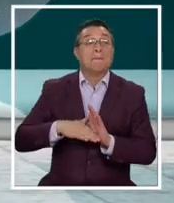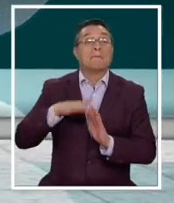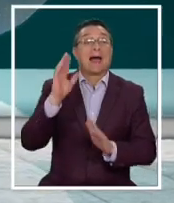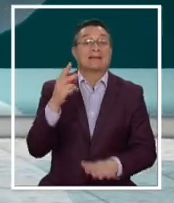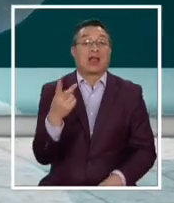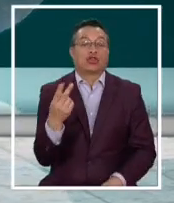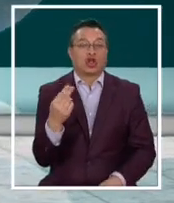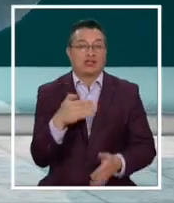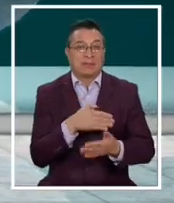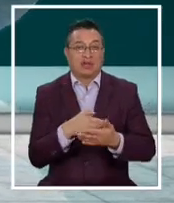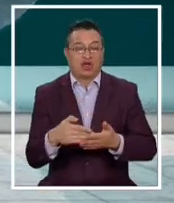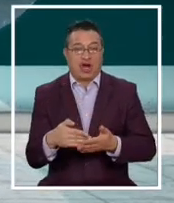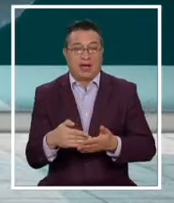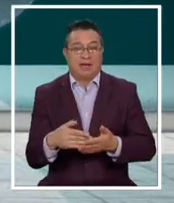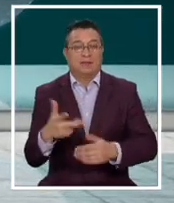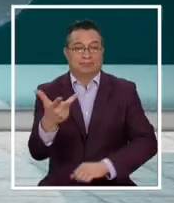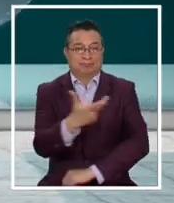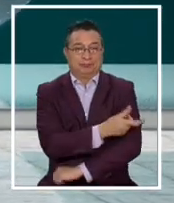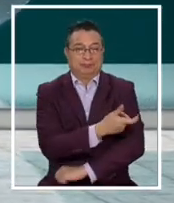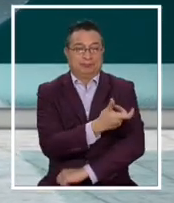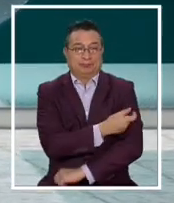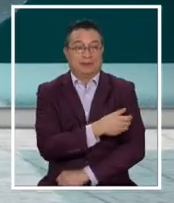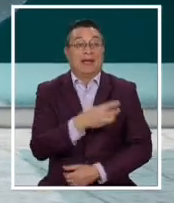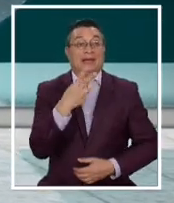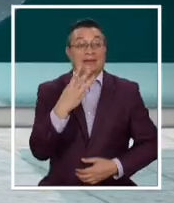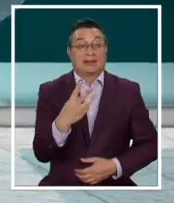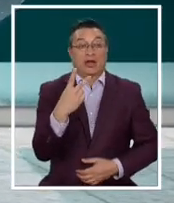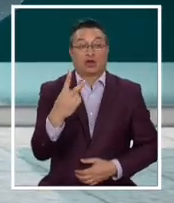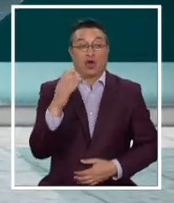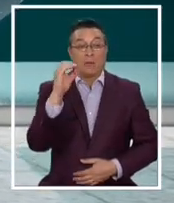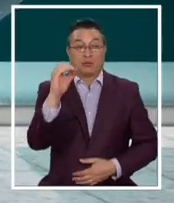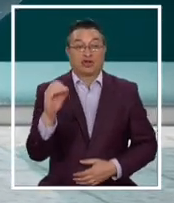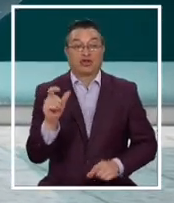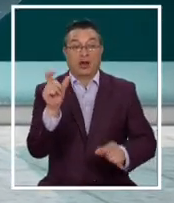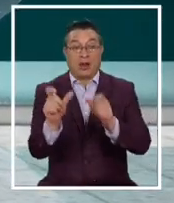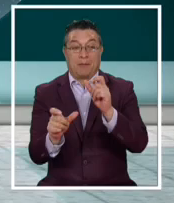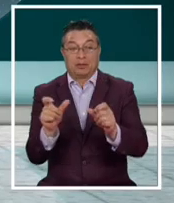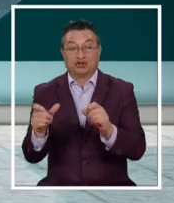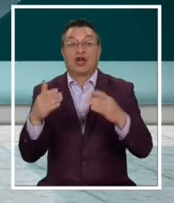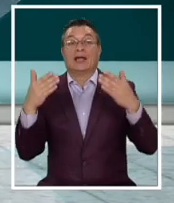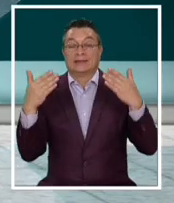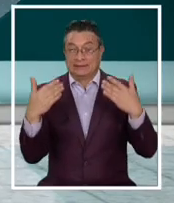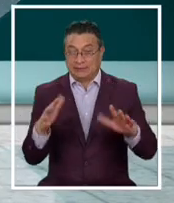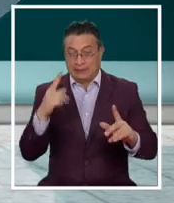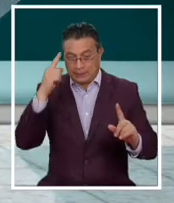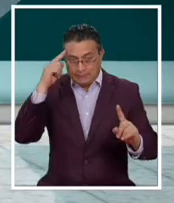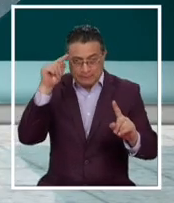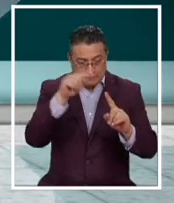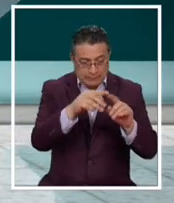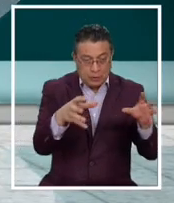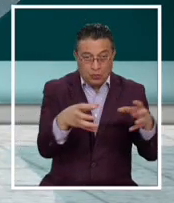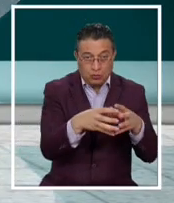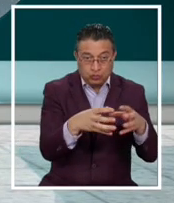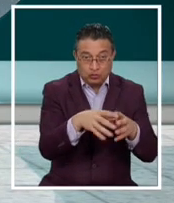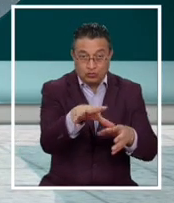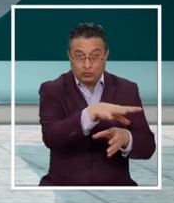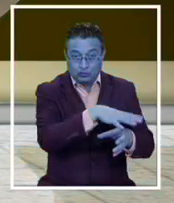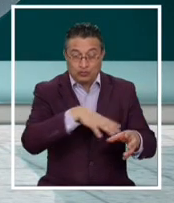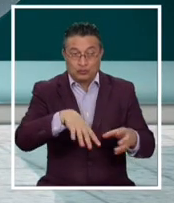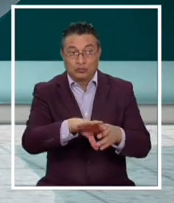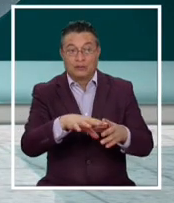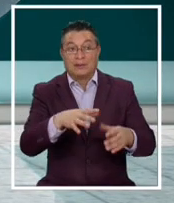12 millones de dosis inoculadas. 32% de la población objetivo, es decir, estos